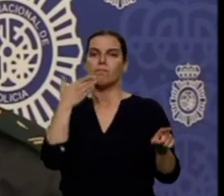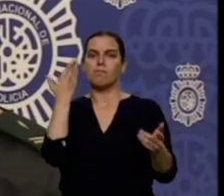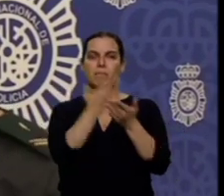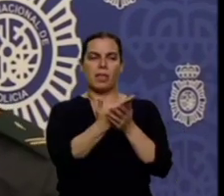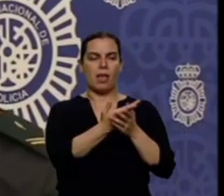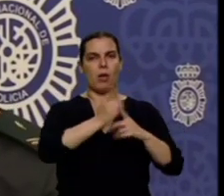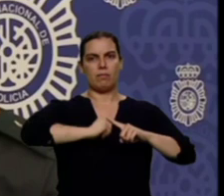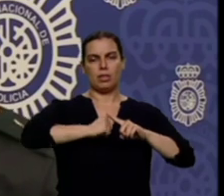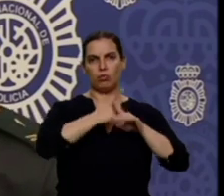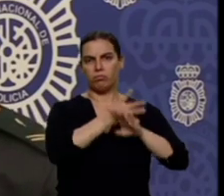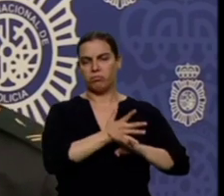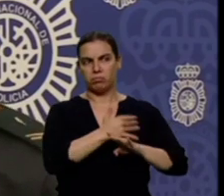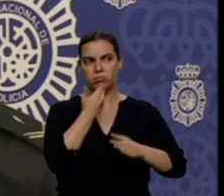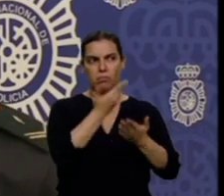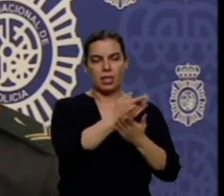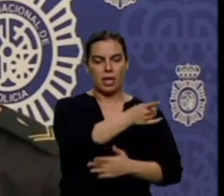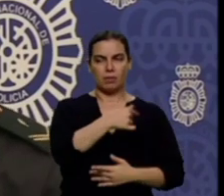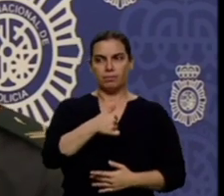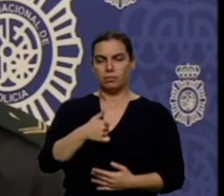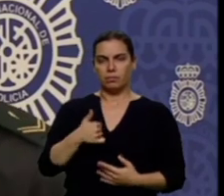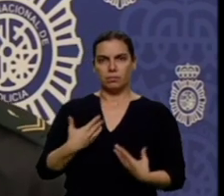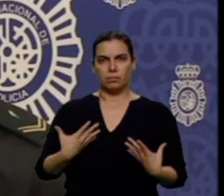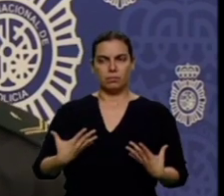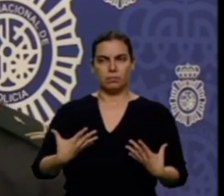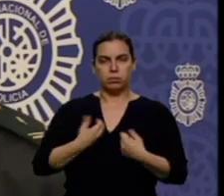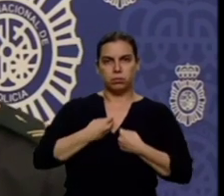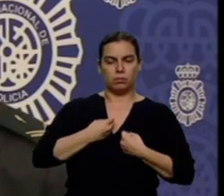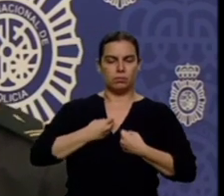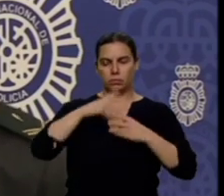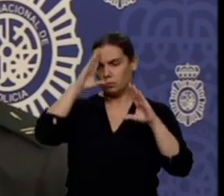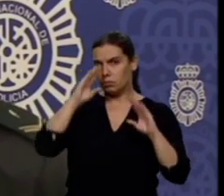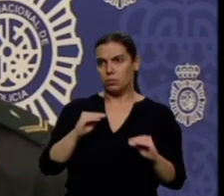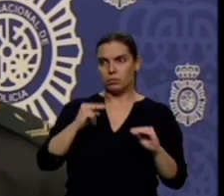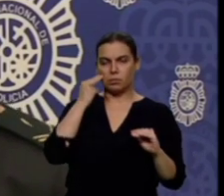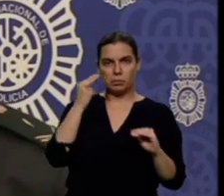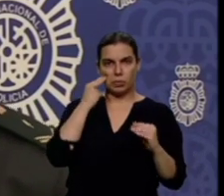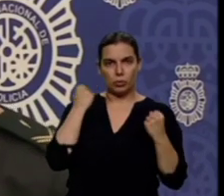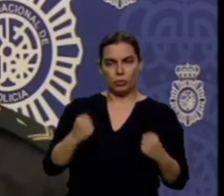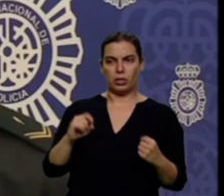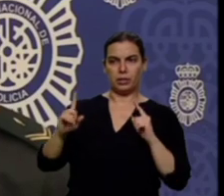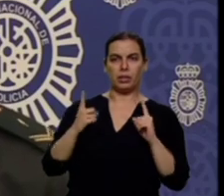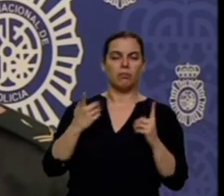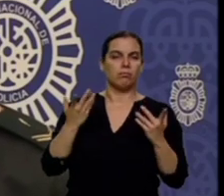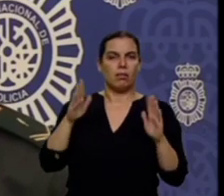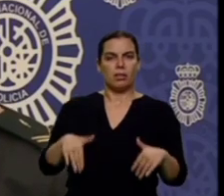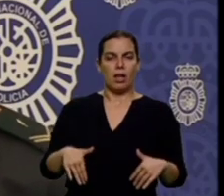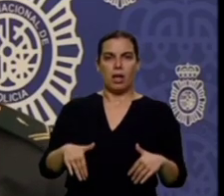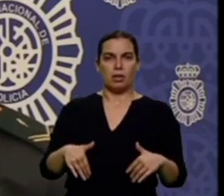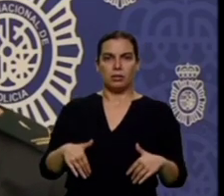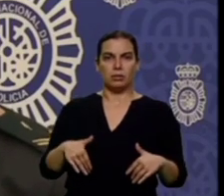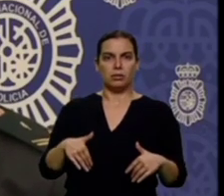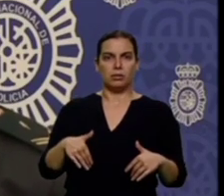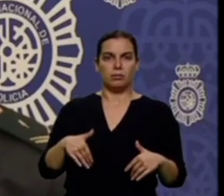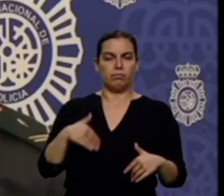víctima, intimidada por estos hechos y paralizada por el temor, se ve obligada a realizar diversos actos